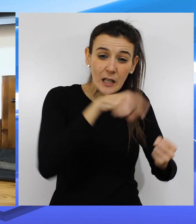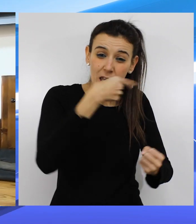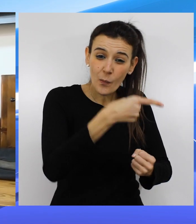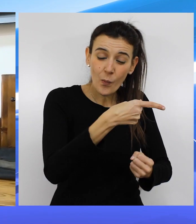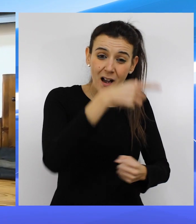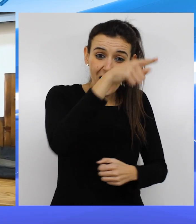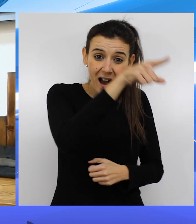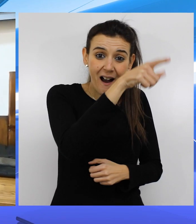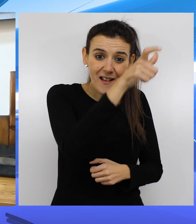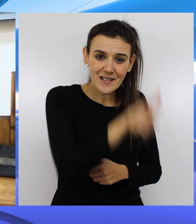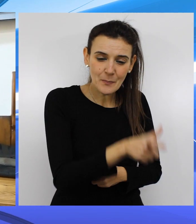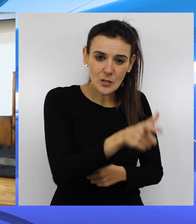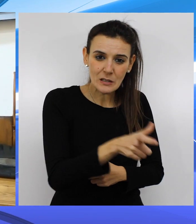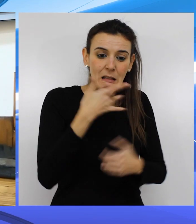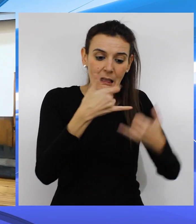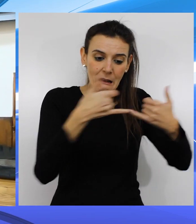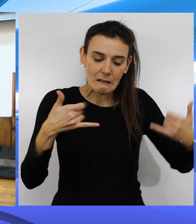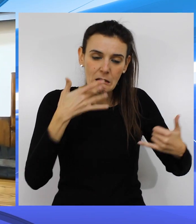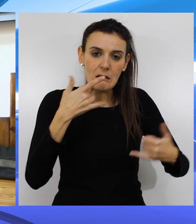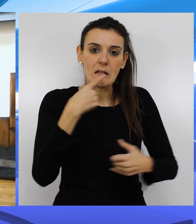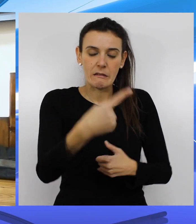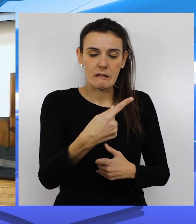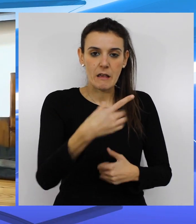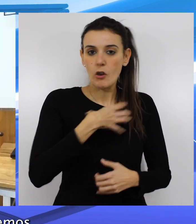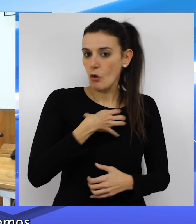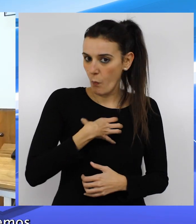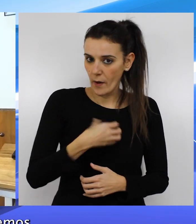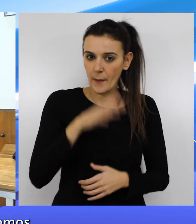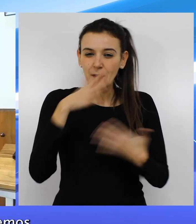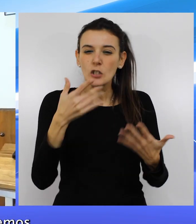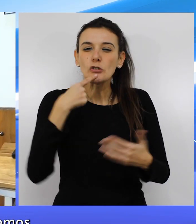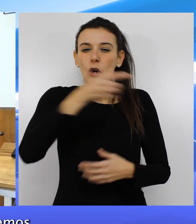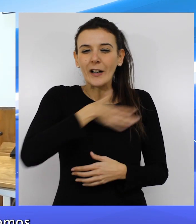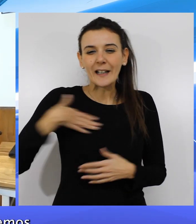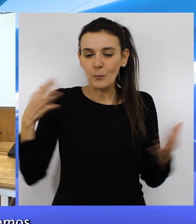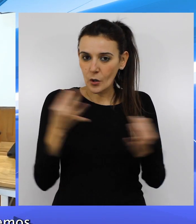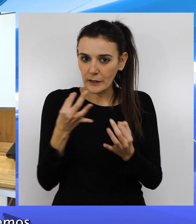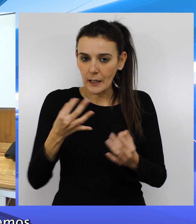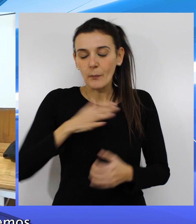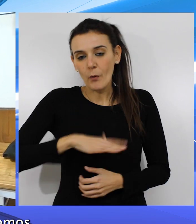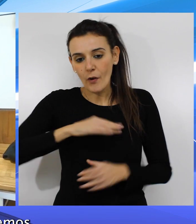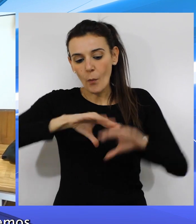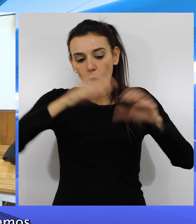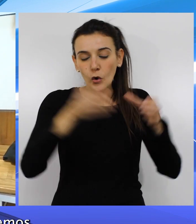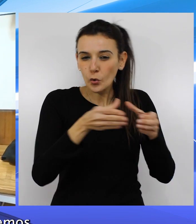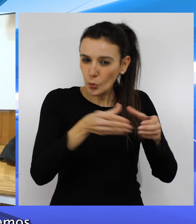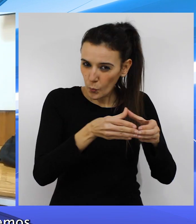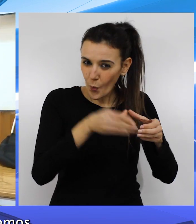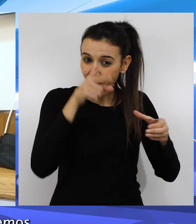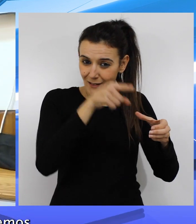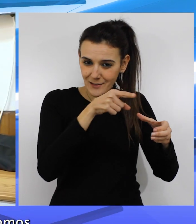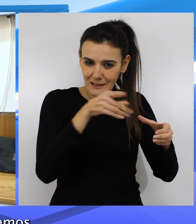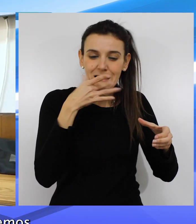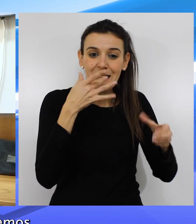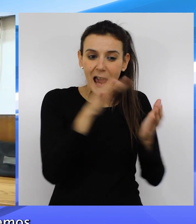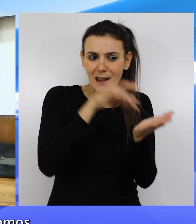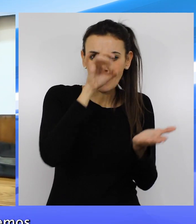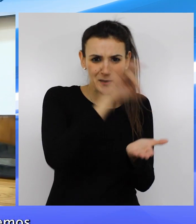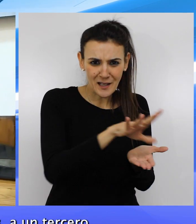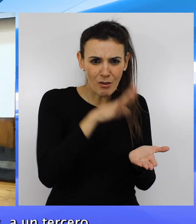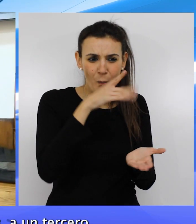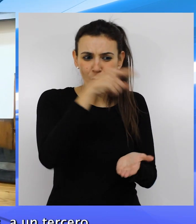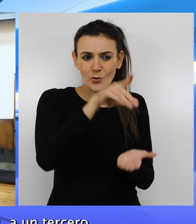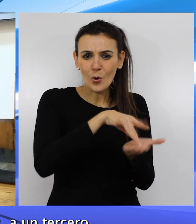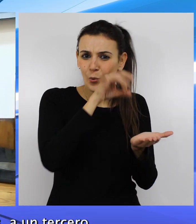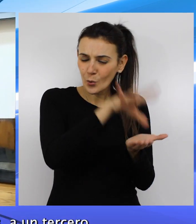y ahí se mete el de la alineación indebida. Vale, nosotros lo que queremos es que el equipo infractor sea el